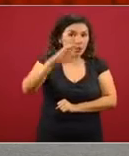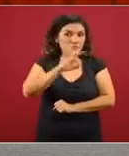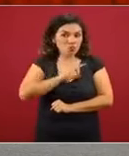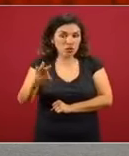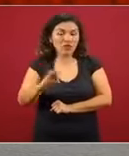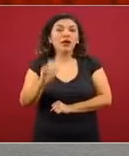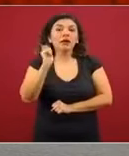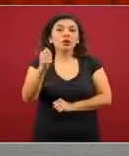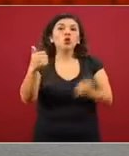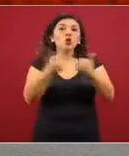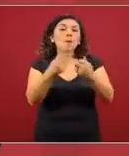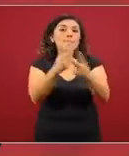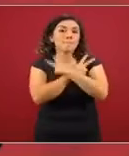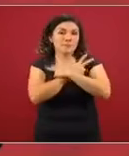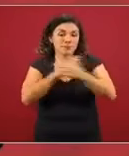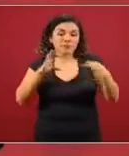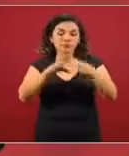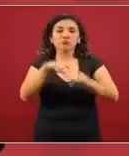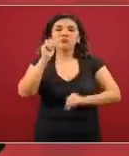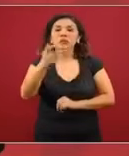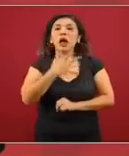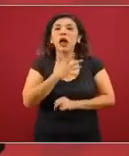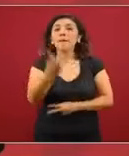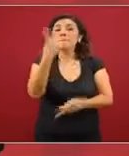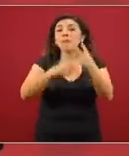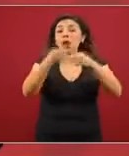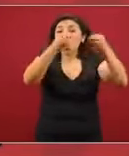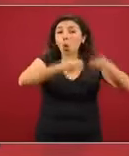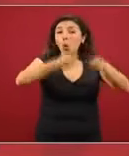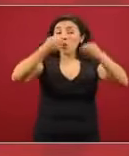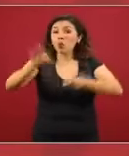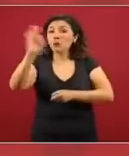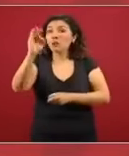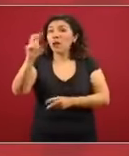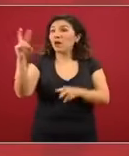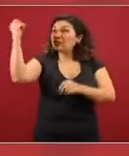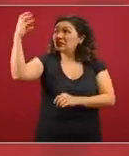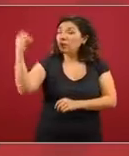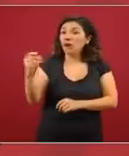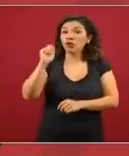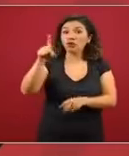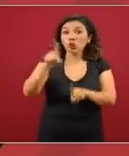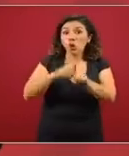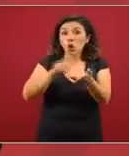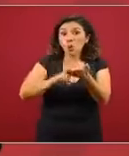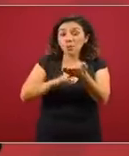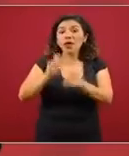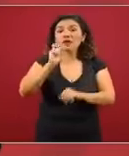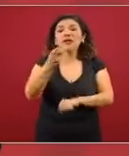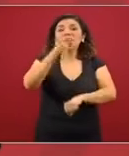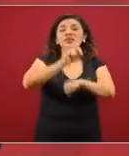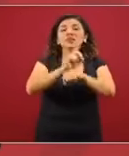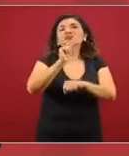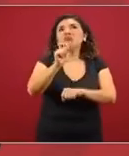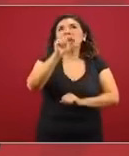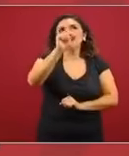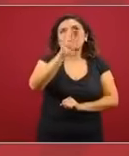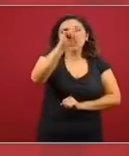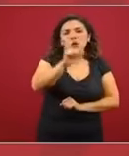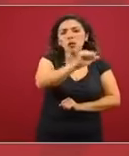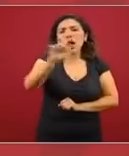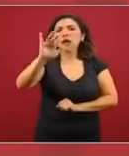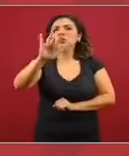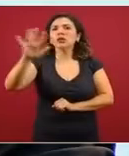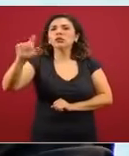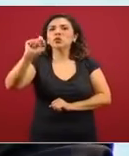periodos vacacionales, daría una ocupación en semáforo verde que iría del 29 al 55.3